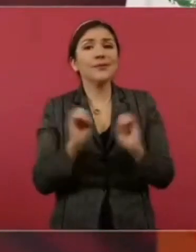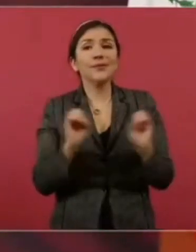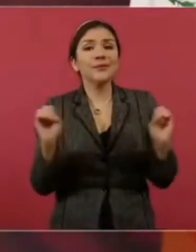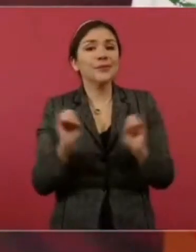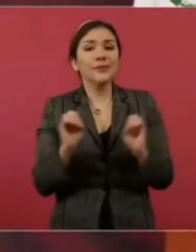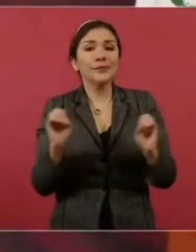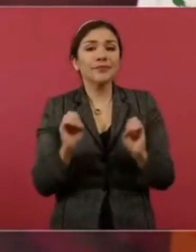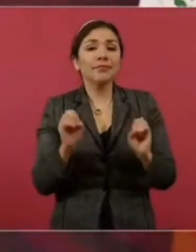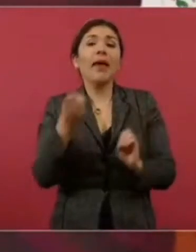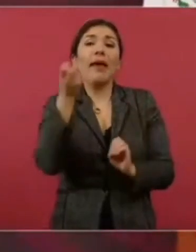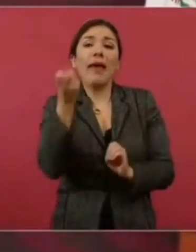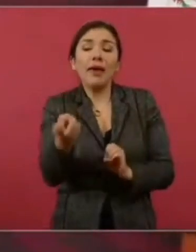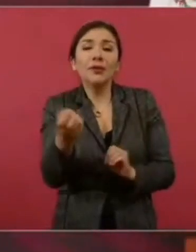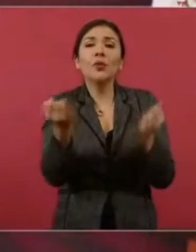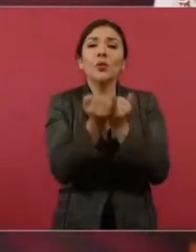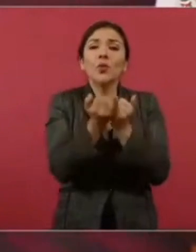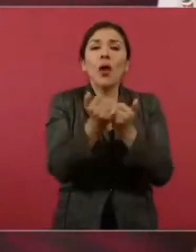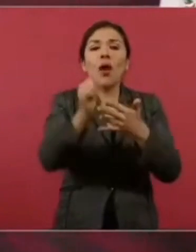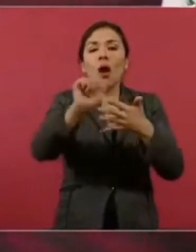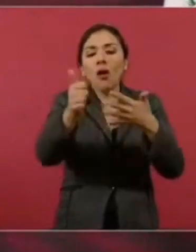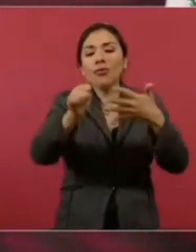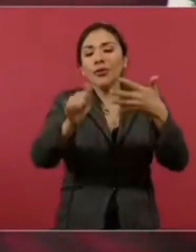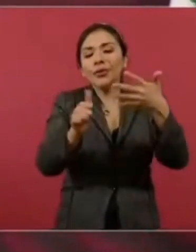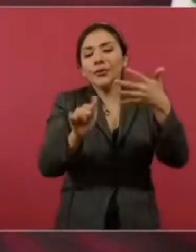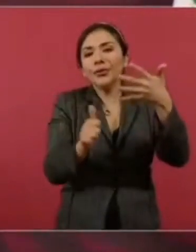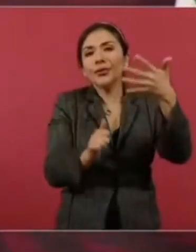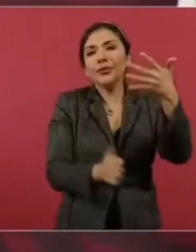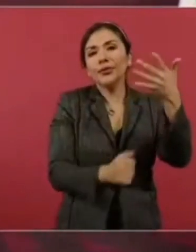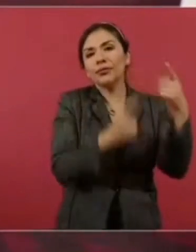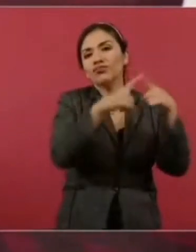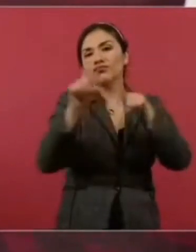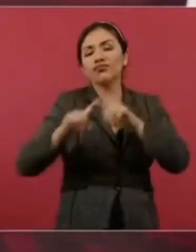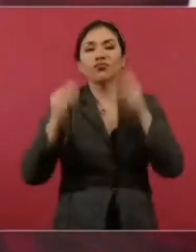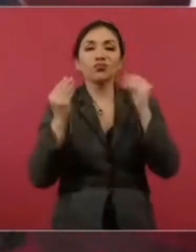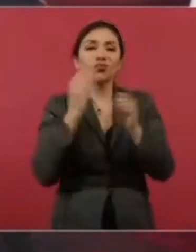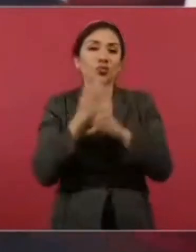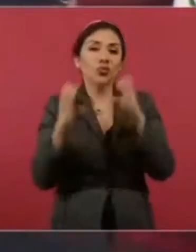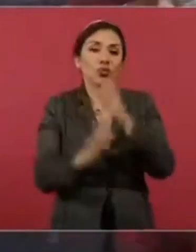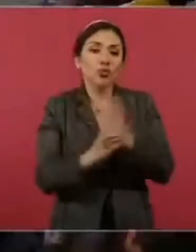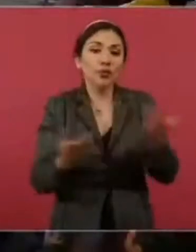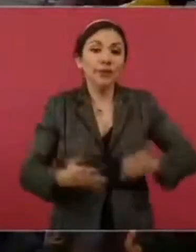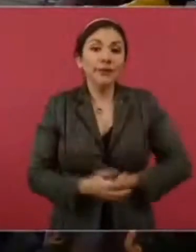y así pues muchas cosas ¿no?